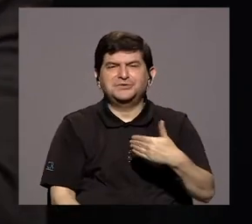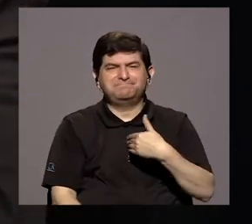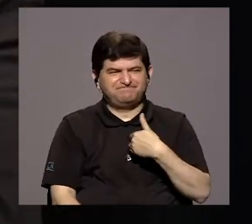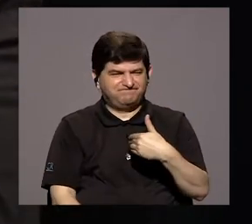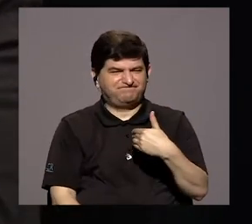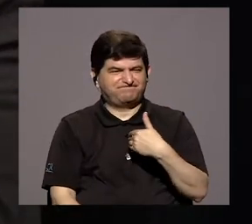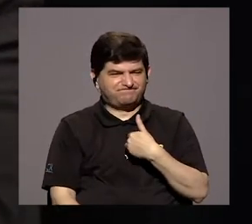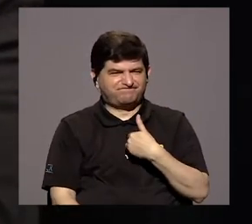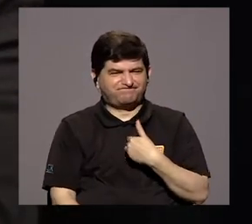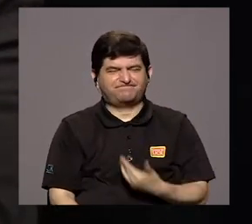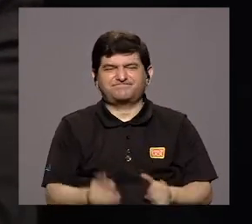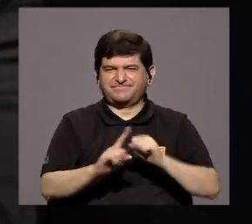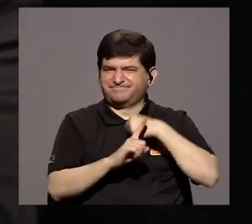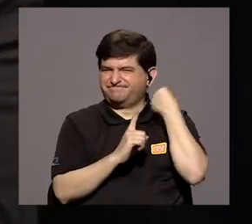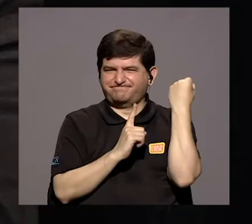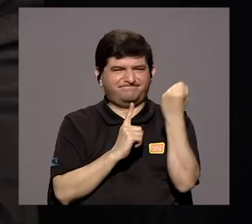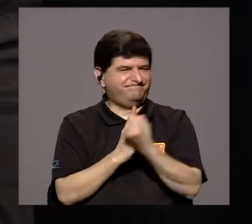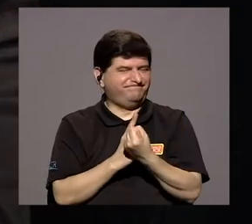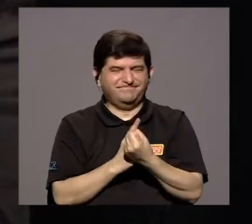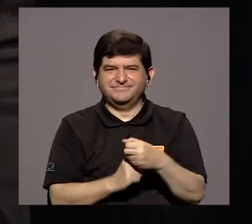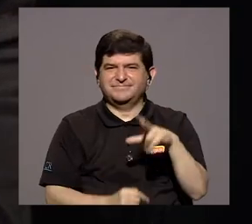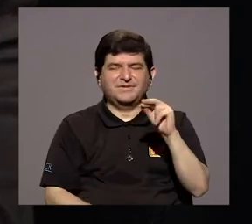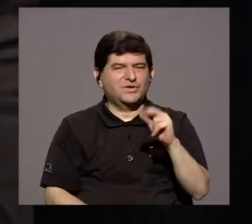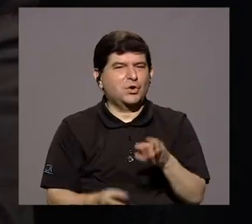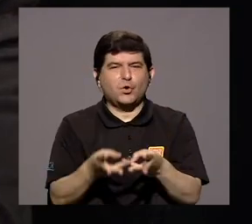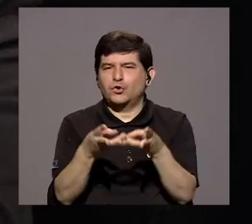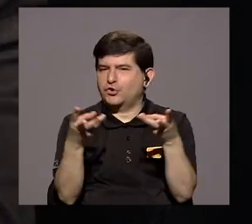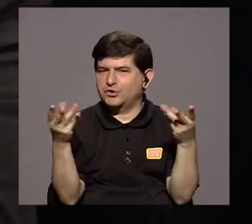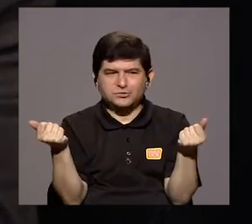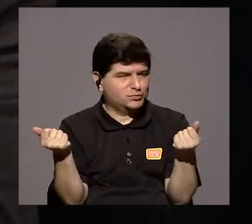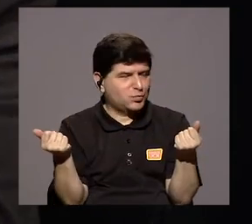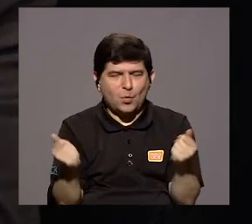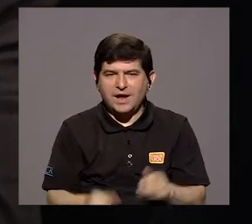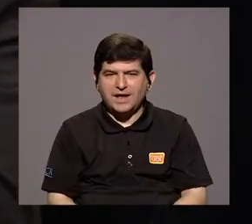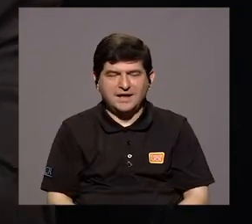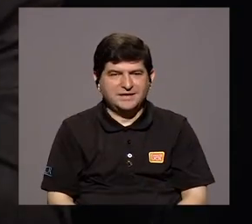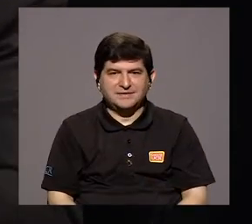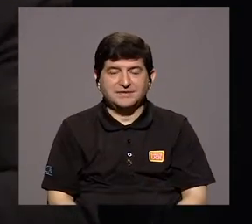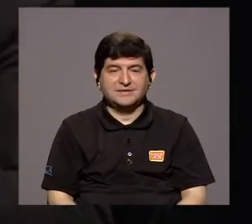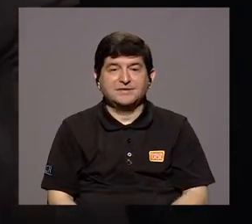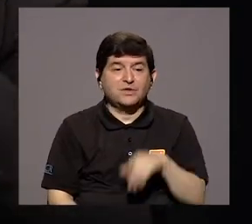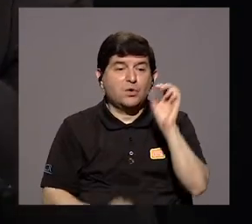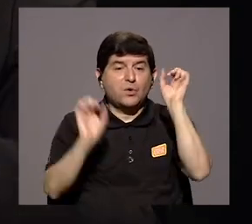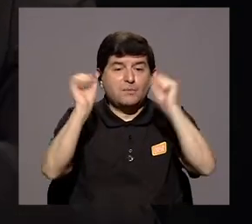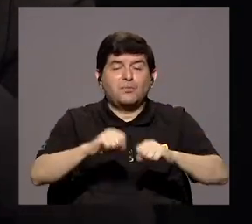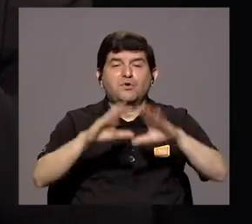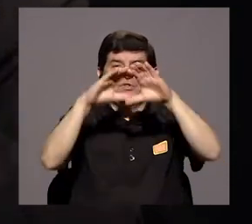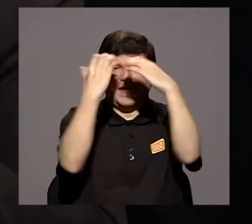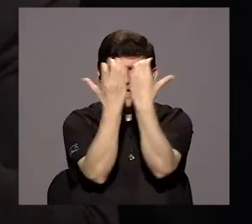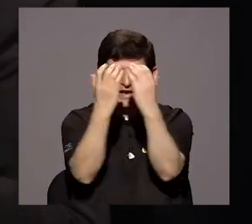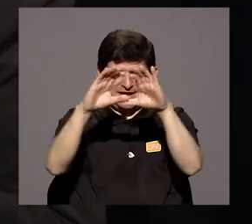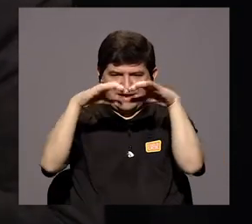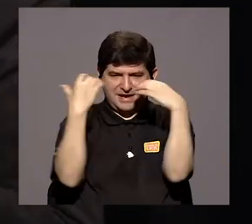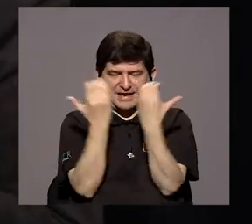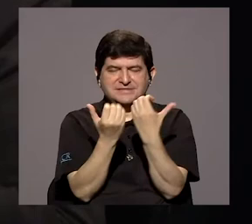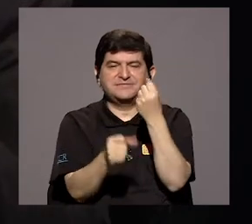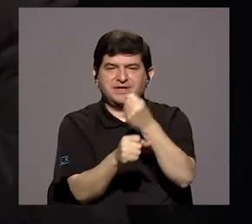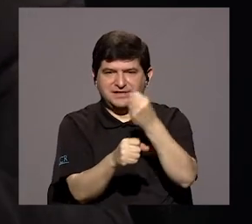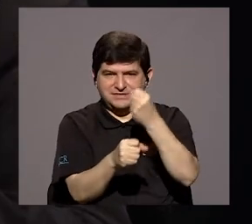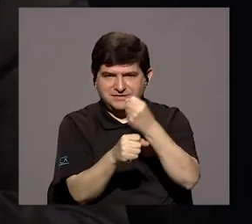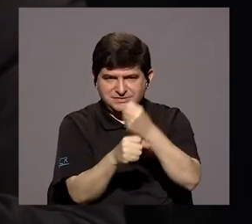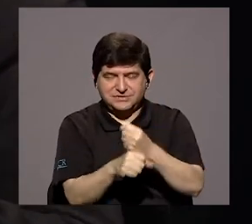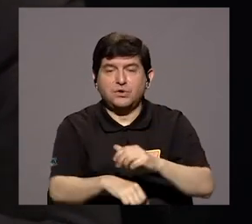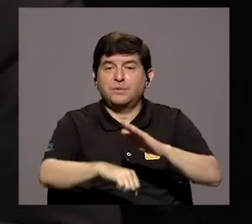ciertas condiciones que no se les resuelto desde una división de servicio civil para poderles tener una categoría de clasificación de puestos